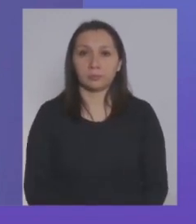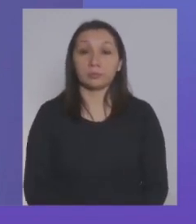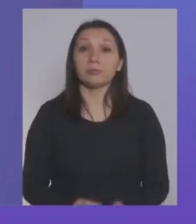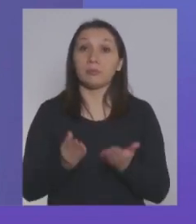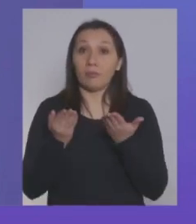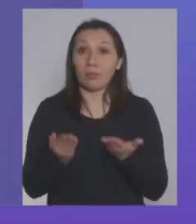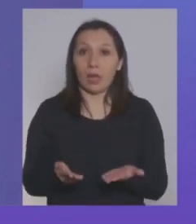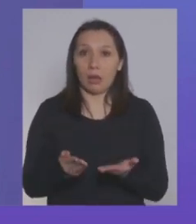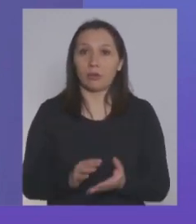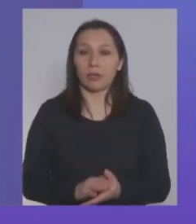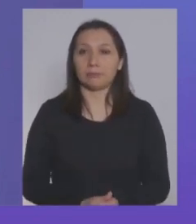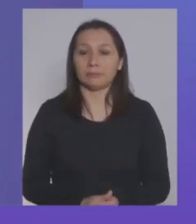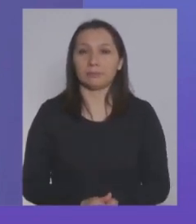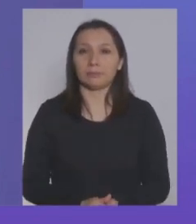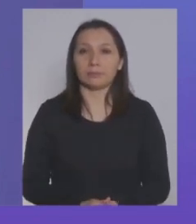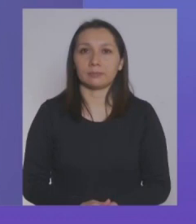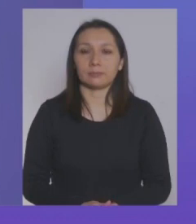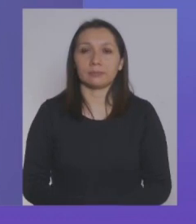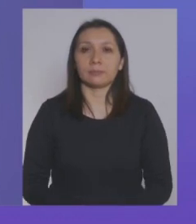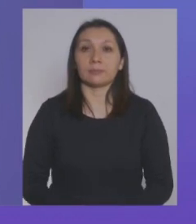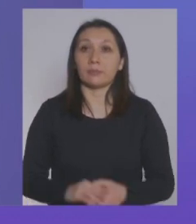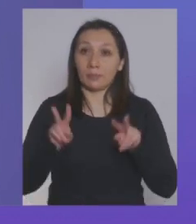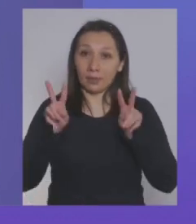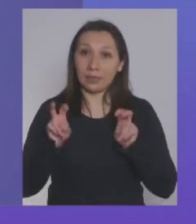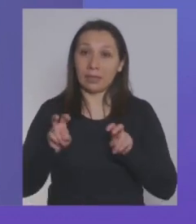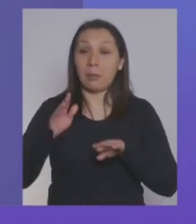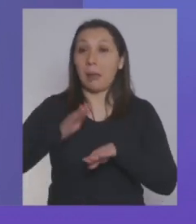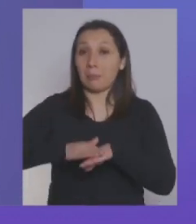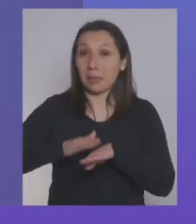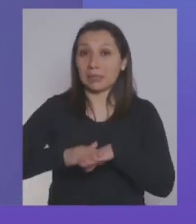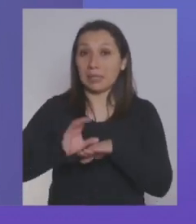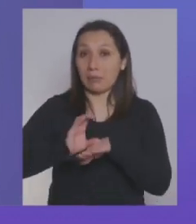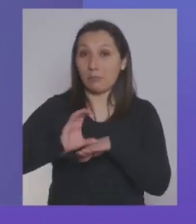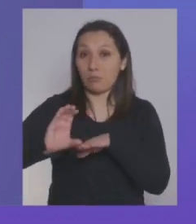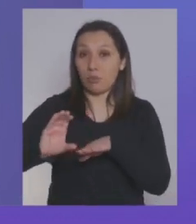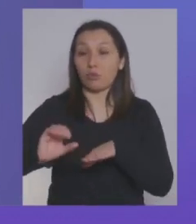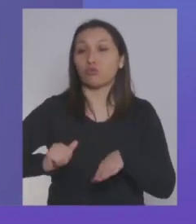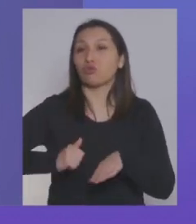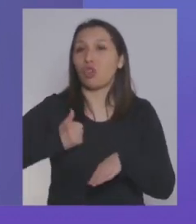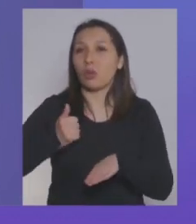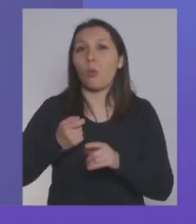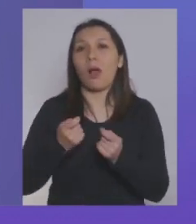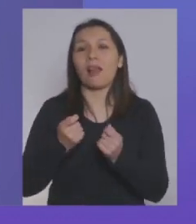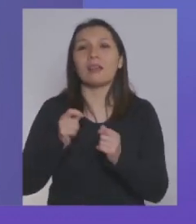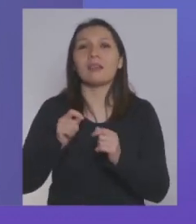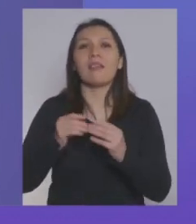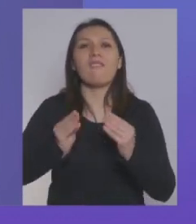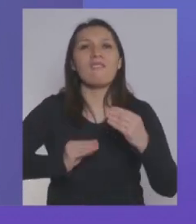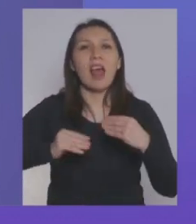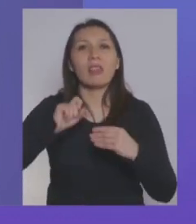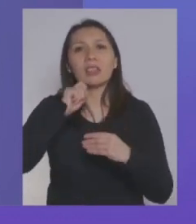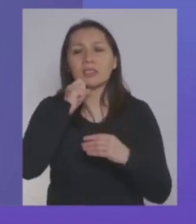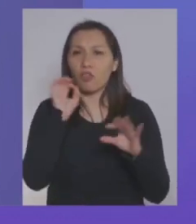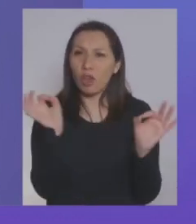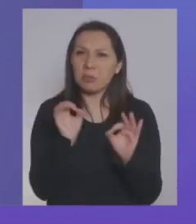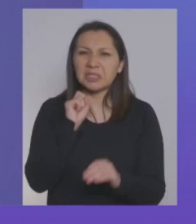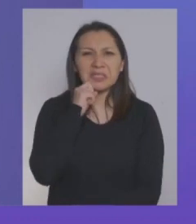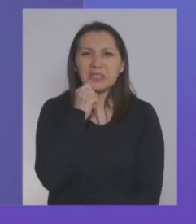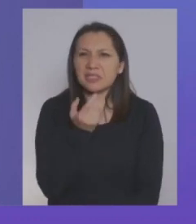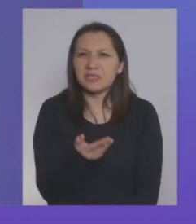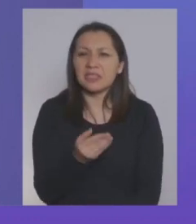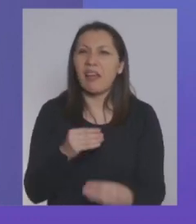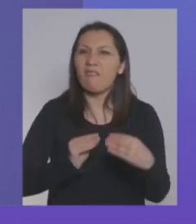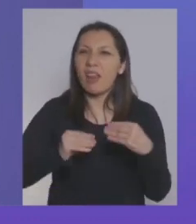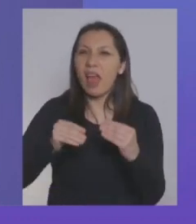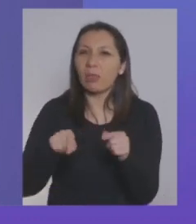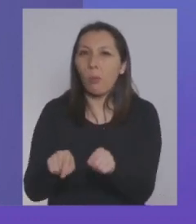Ahora bien, en materia de préstamos, de los préstamos solidarios, estos préstamos blandos, aquí me permite explicar en qué consisten.